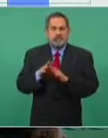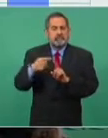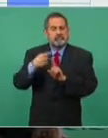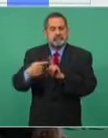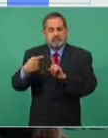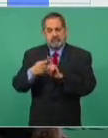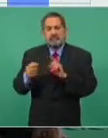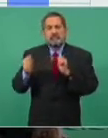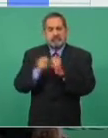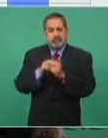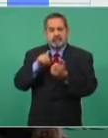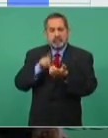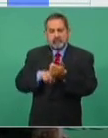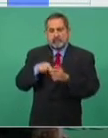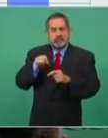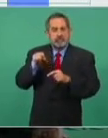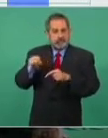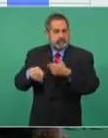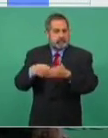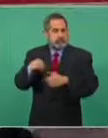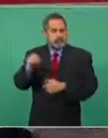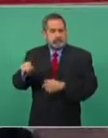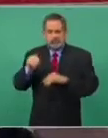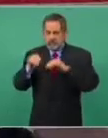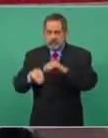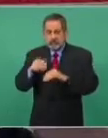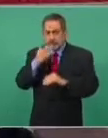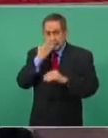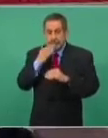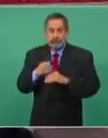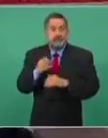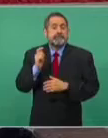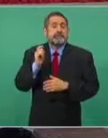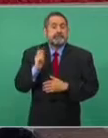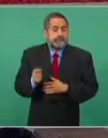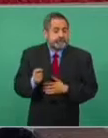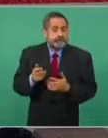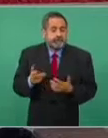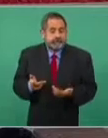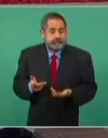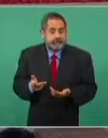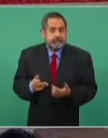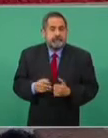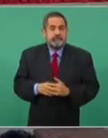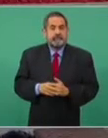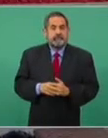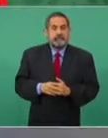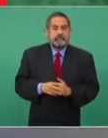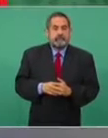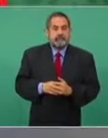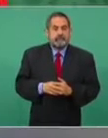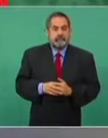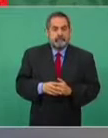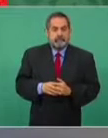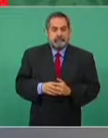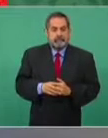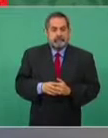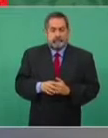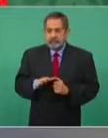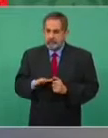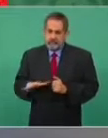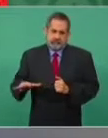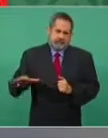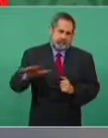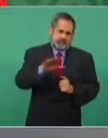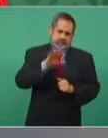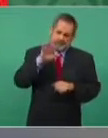construidos, pero esto significa que hasta